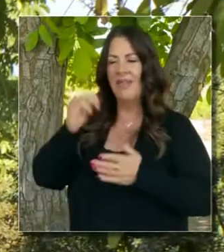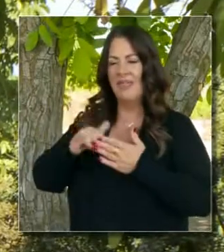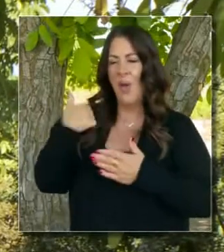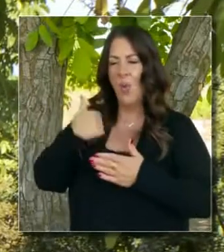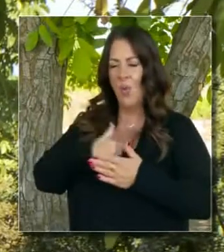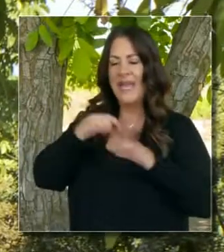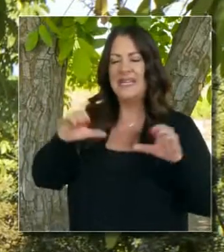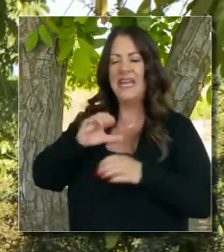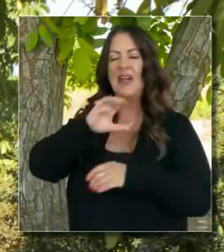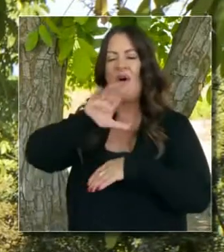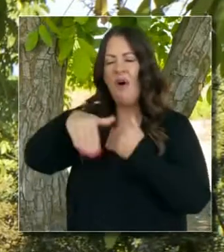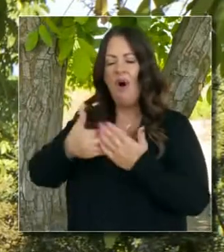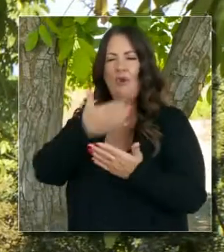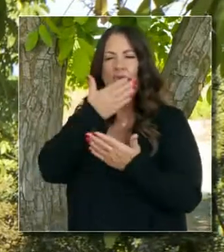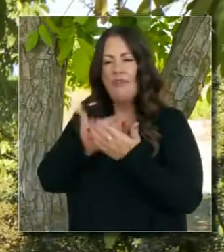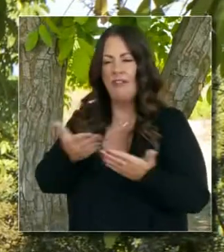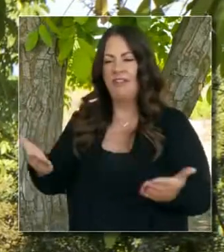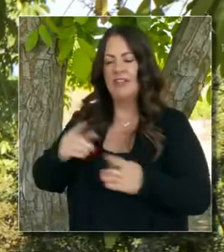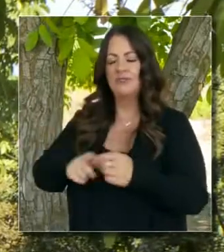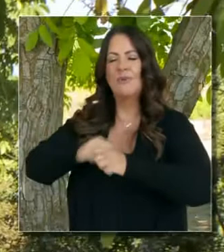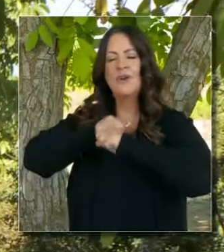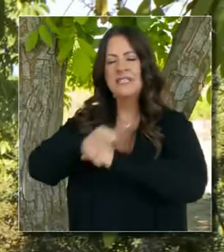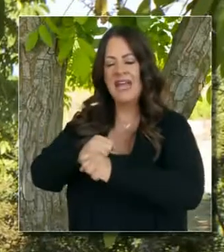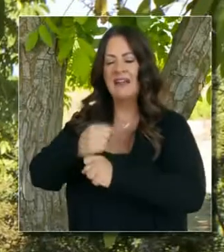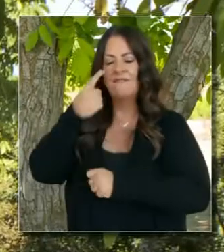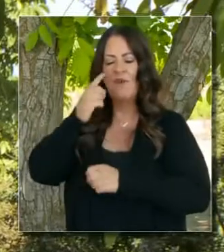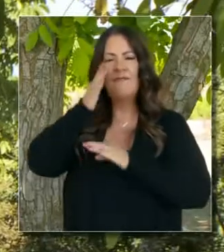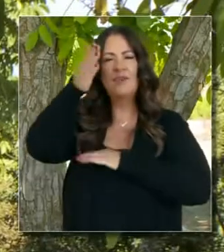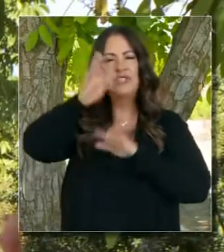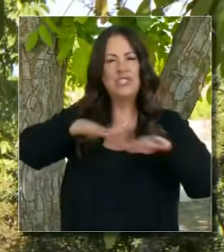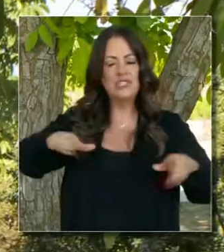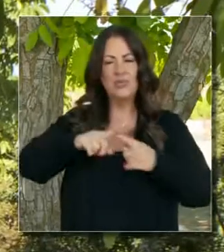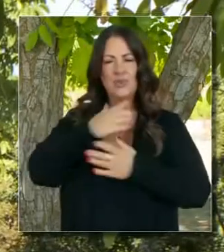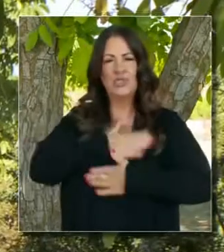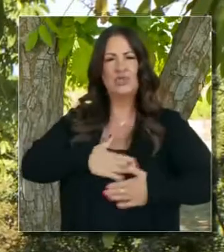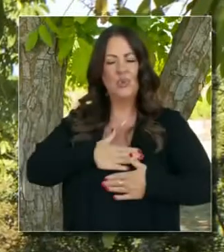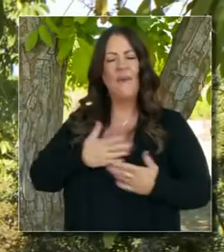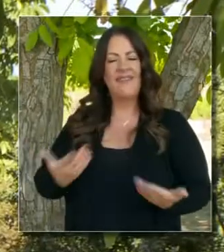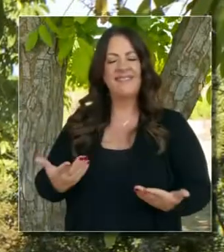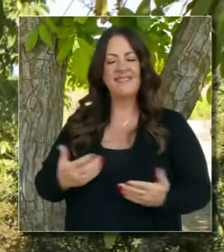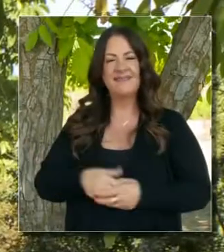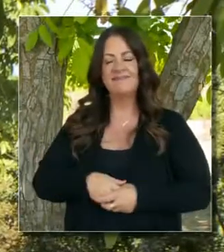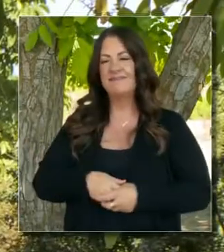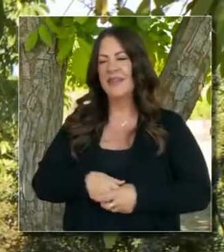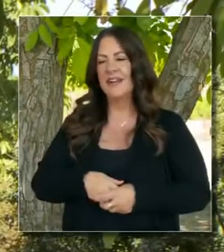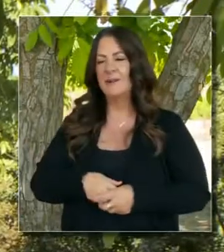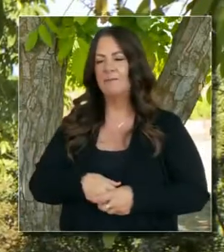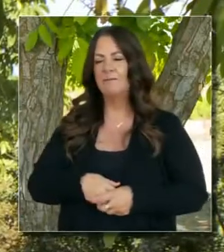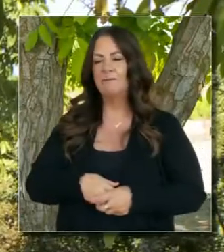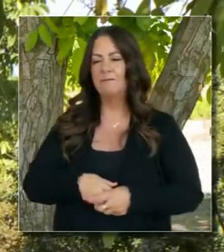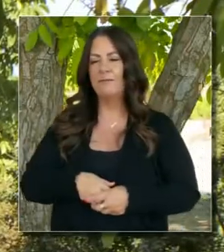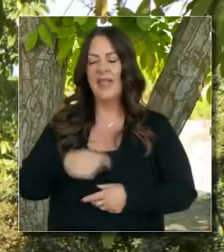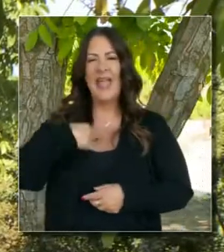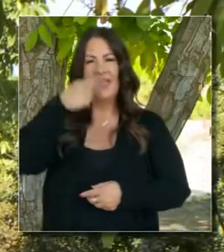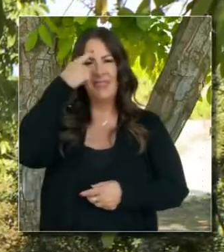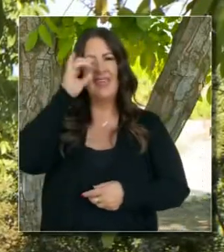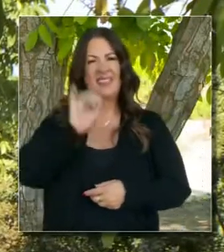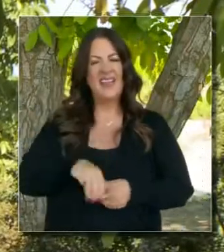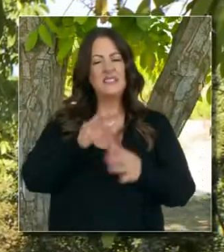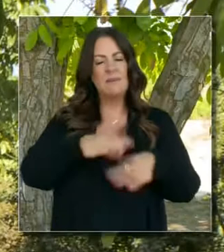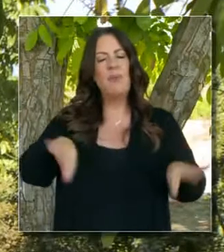pasado con ese modo de pensar, que reconoce un sentido de permanencia.